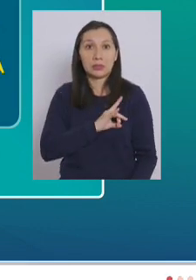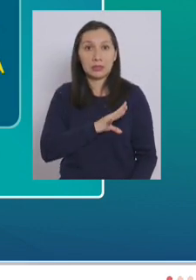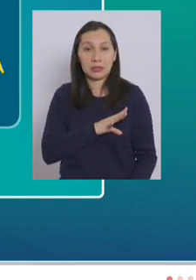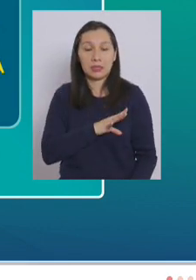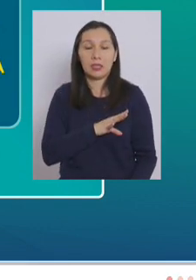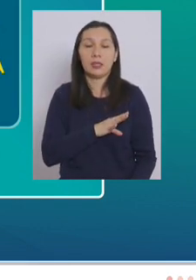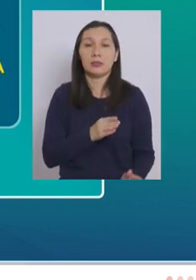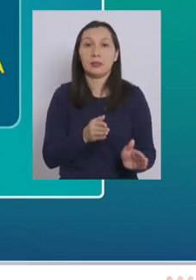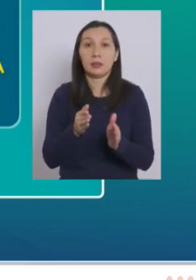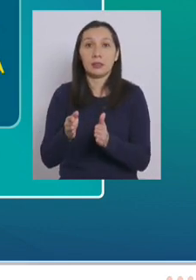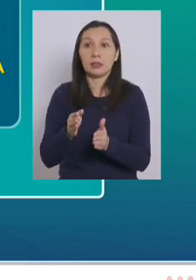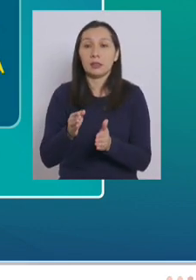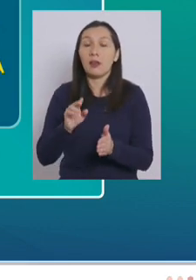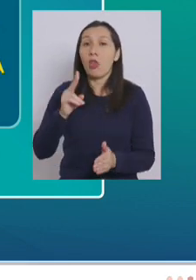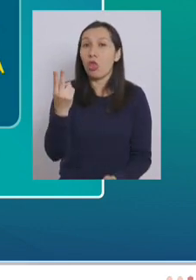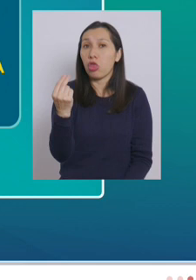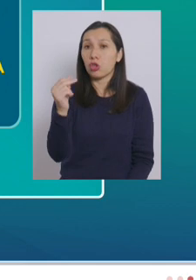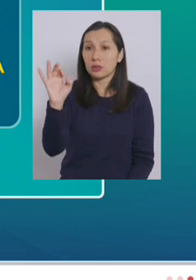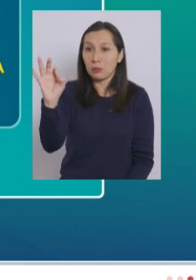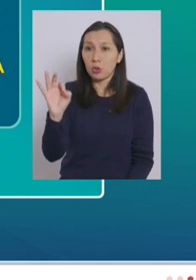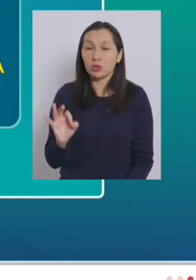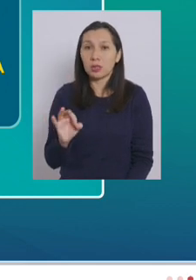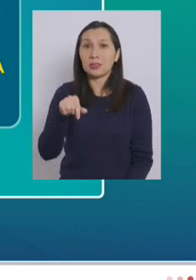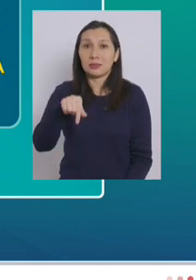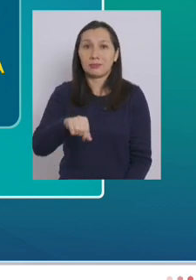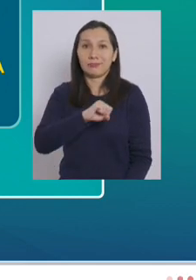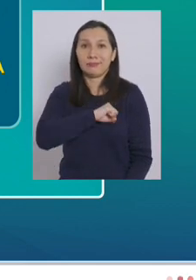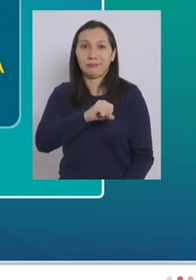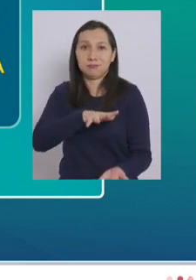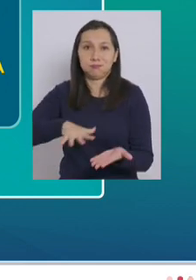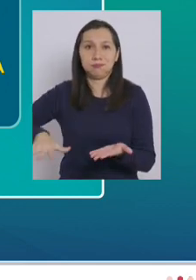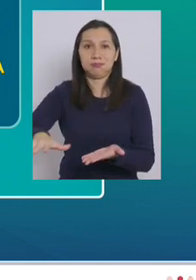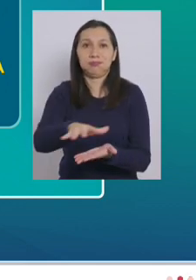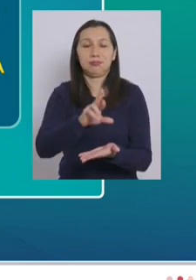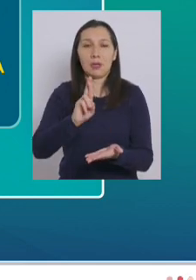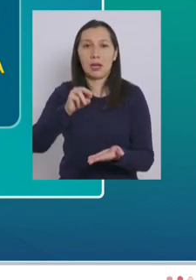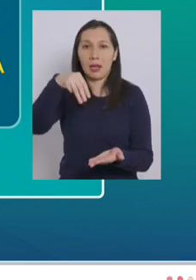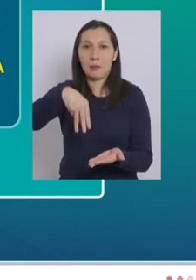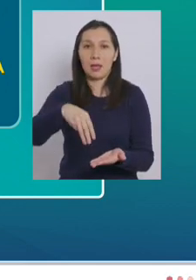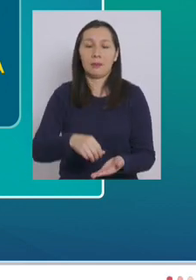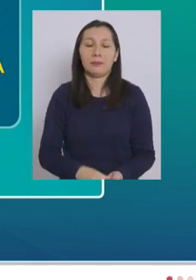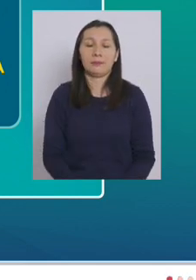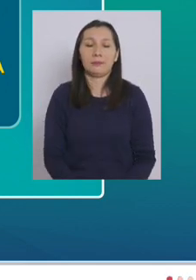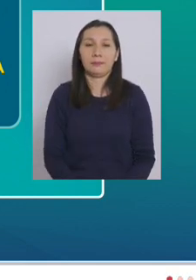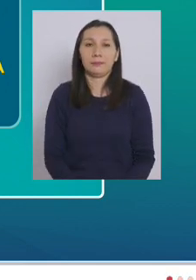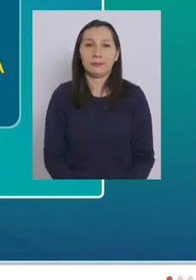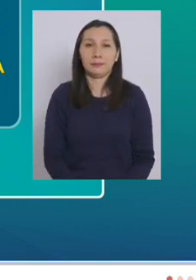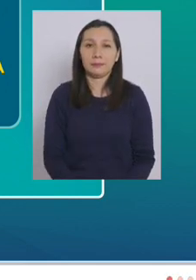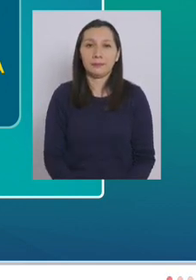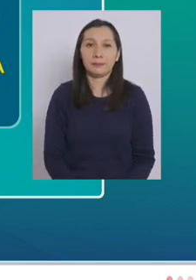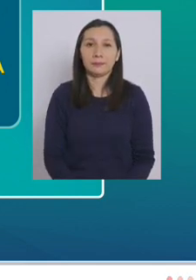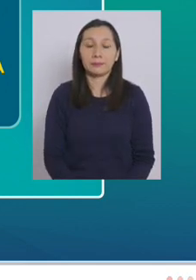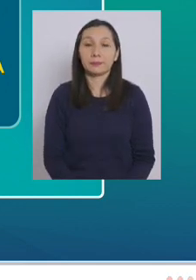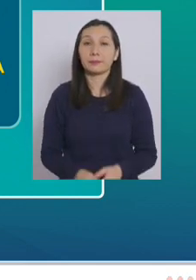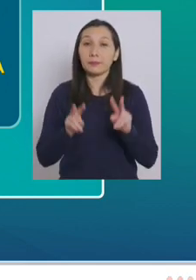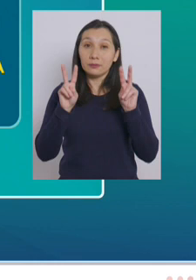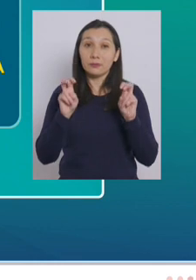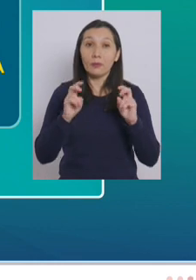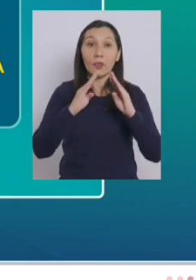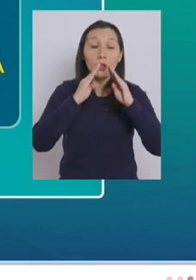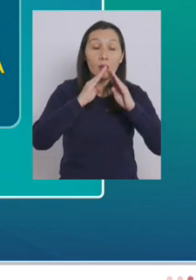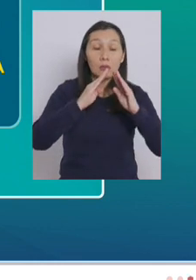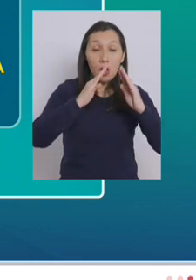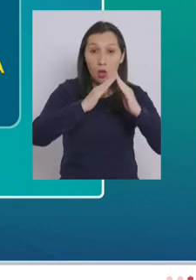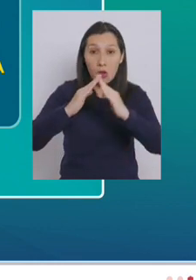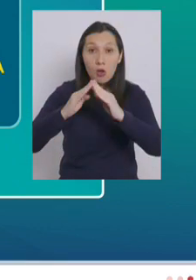y de un 12% a nivel de la región metropolitana. Respecto a las residencias